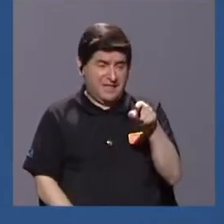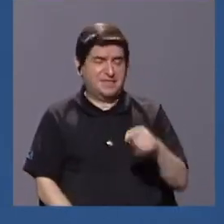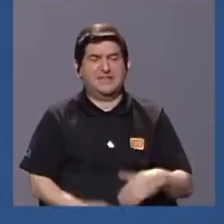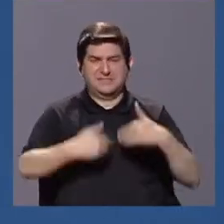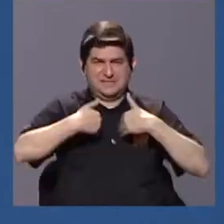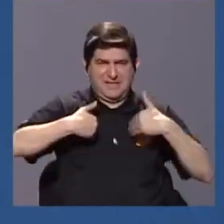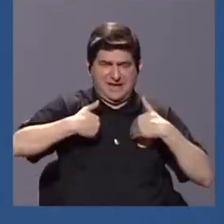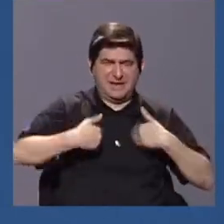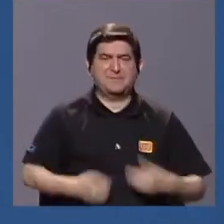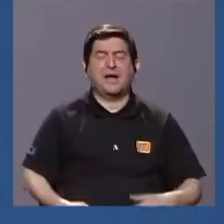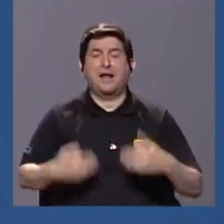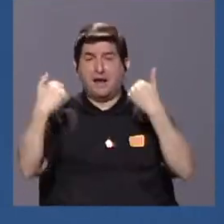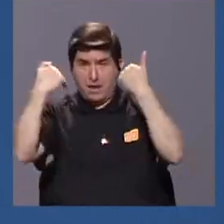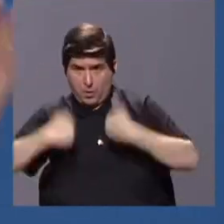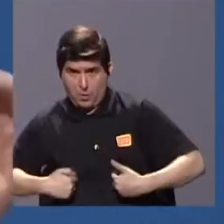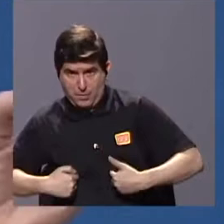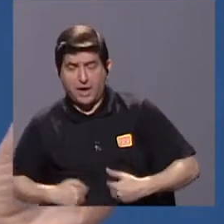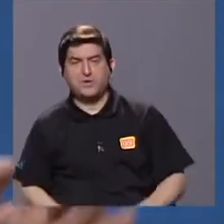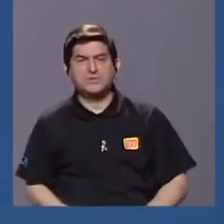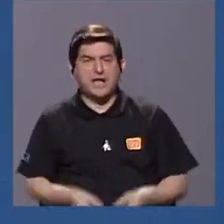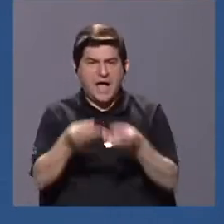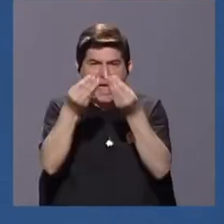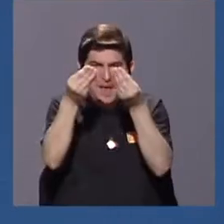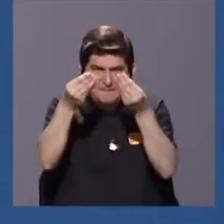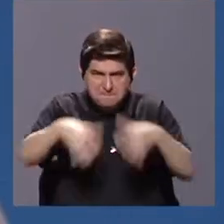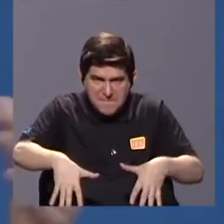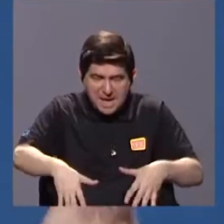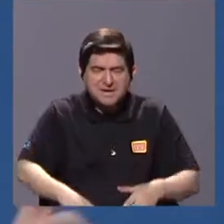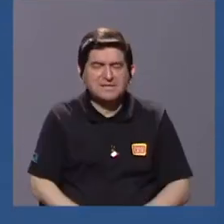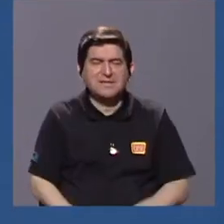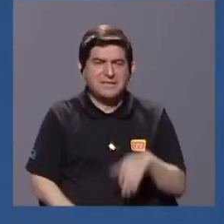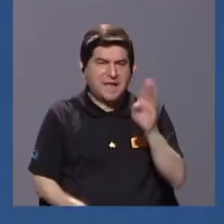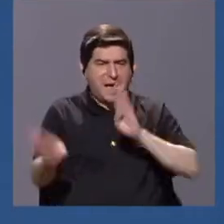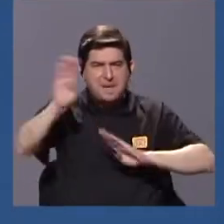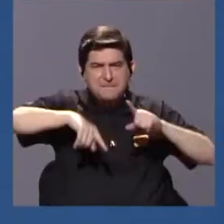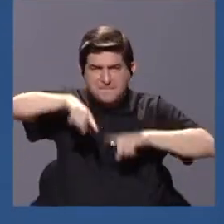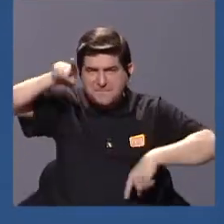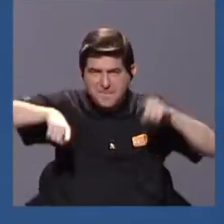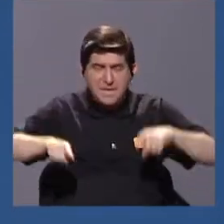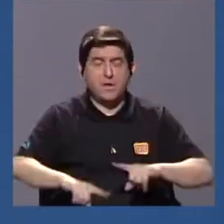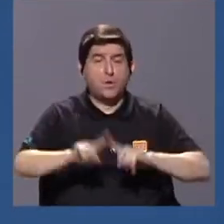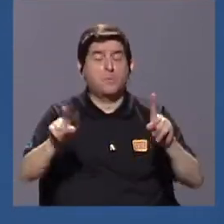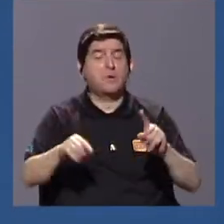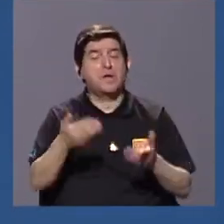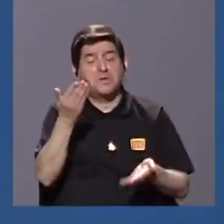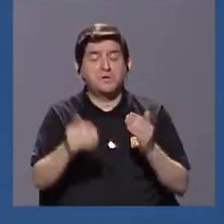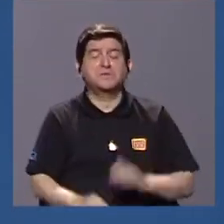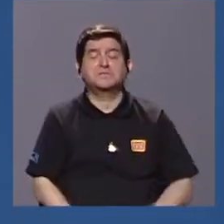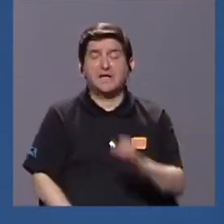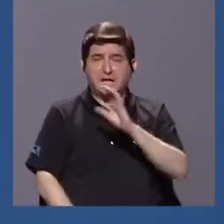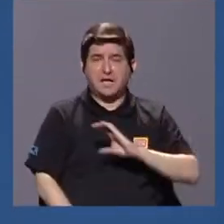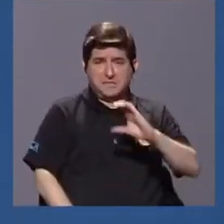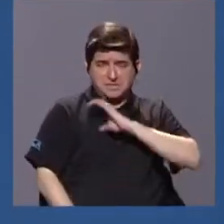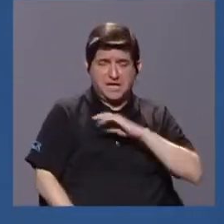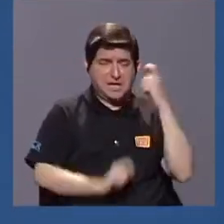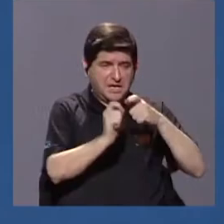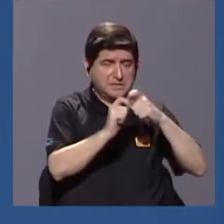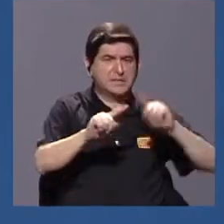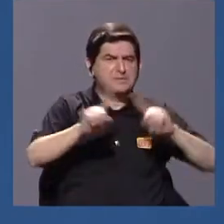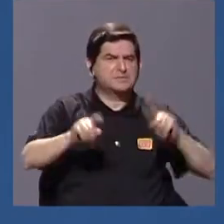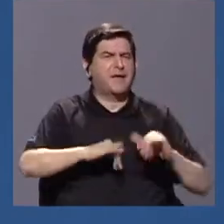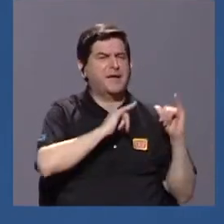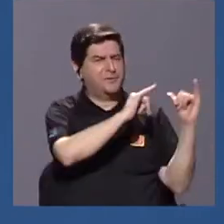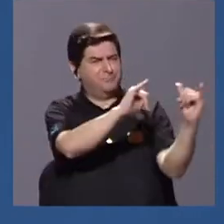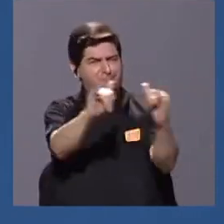biodiversidad. Ese es el aspecto común. Aunque pueden haber otros específicos entre cada una de las enfermedades, el aspecto común